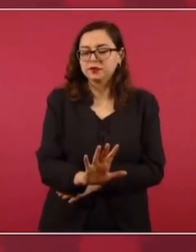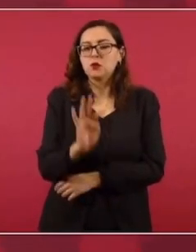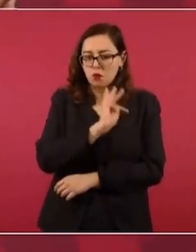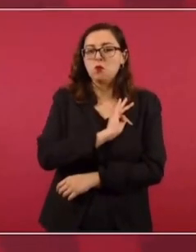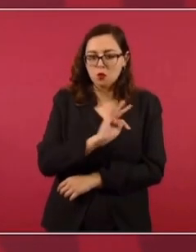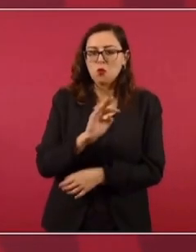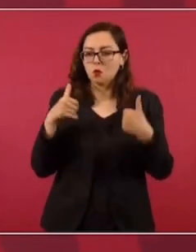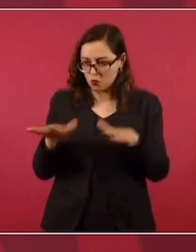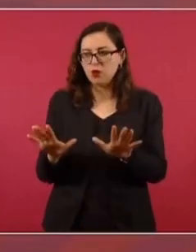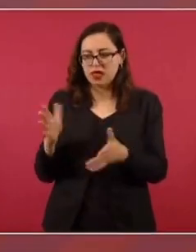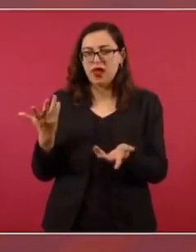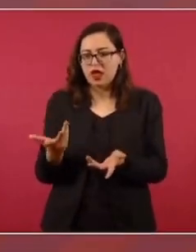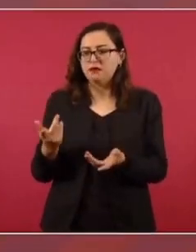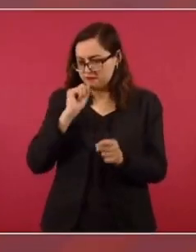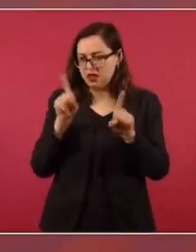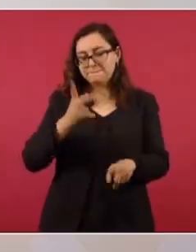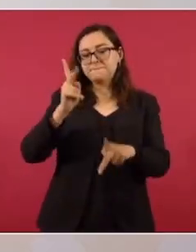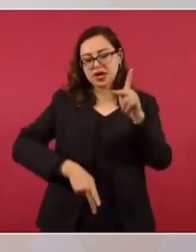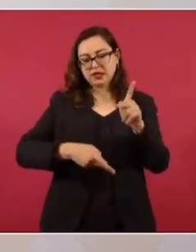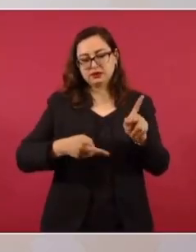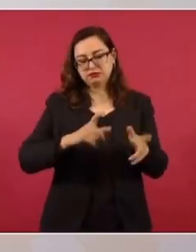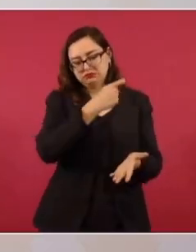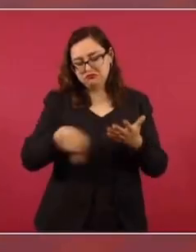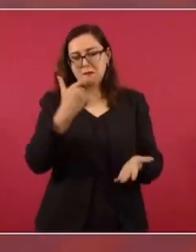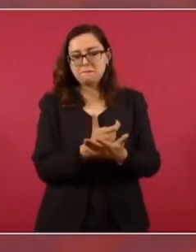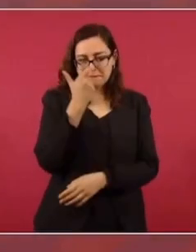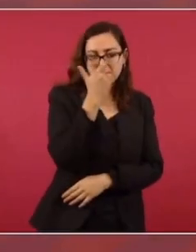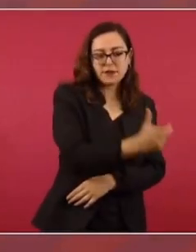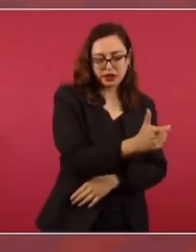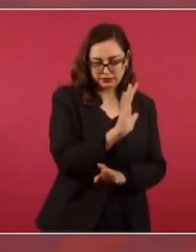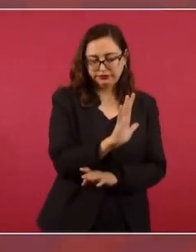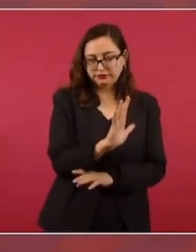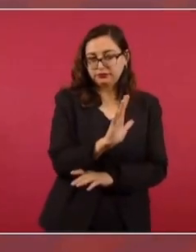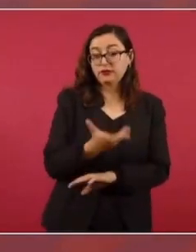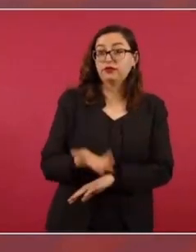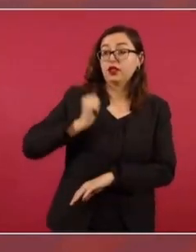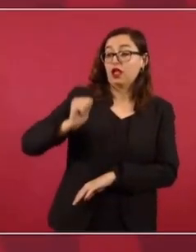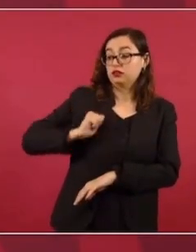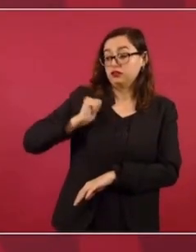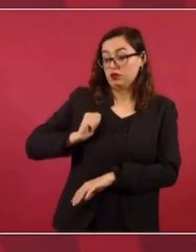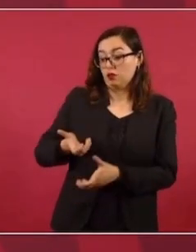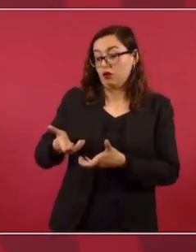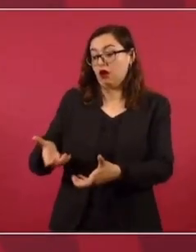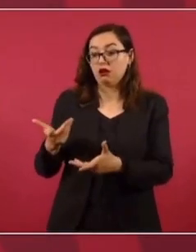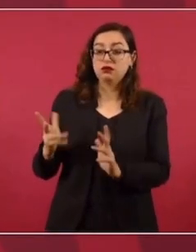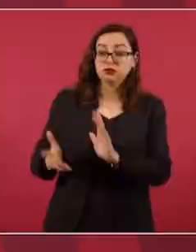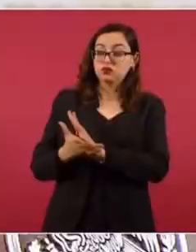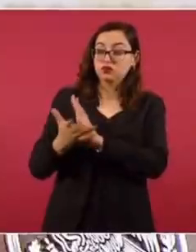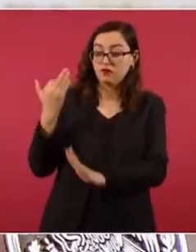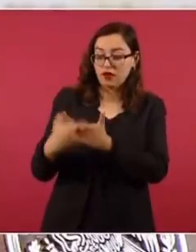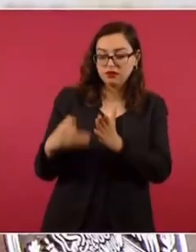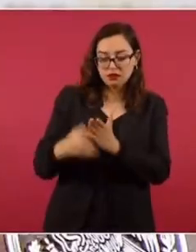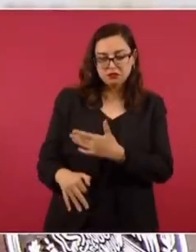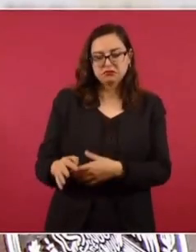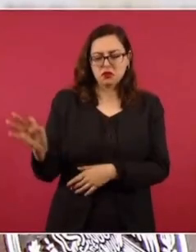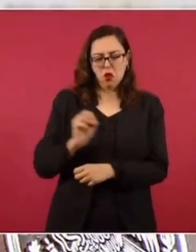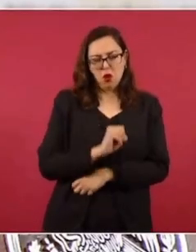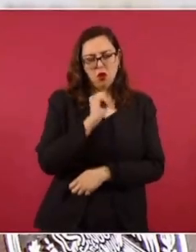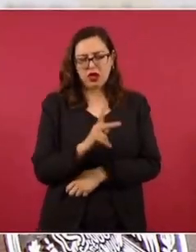que entonces, además del avalúo, se concediera un porcentaje. Y en este caso, el excedente podría ser para mejoras, no para los dirigentes.